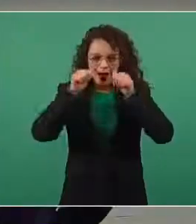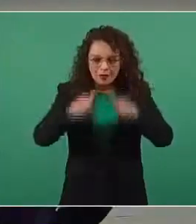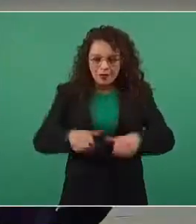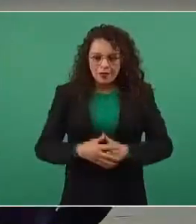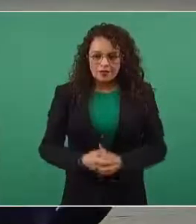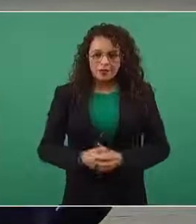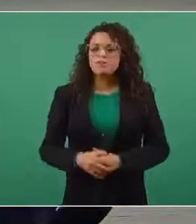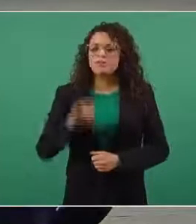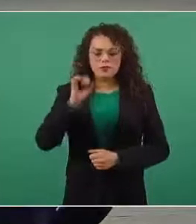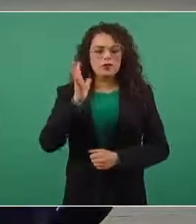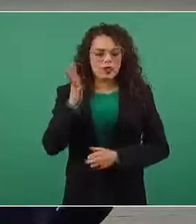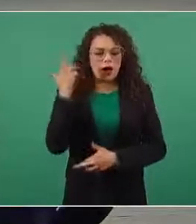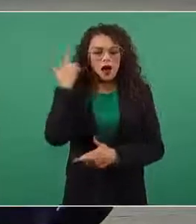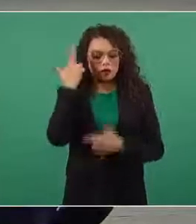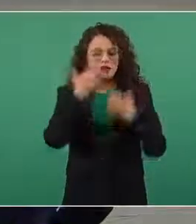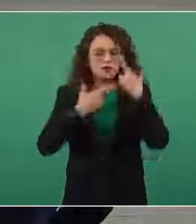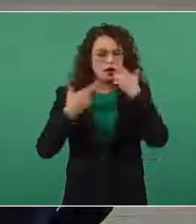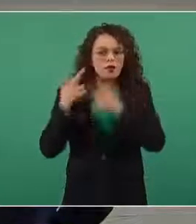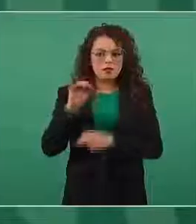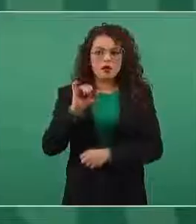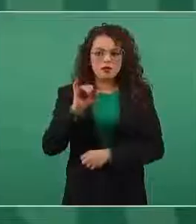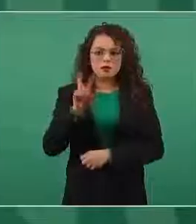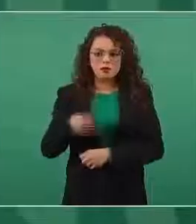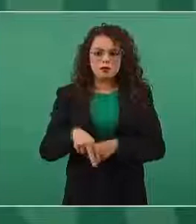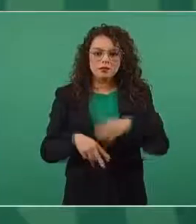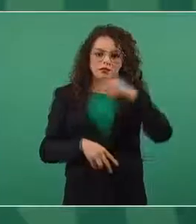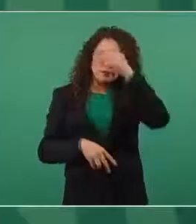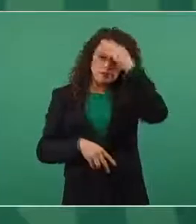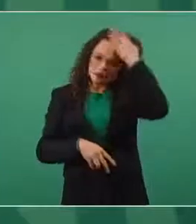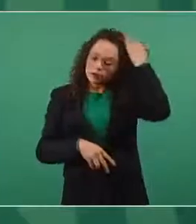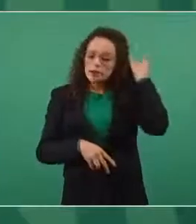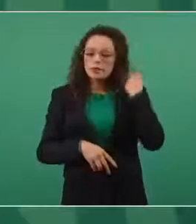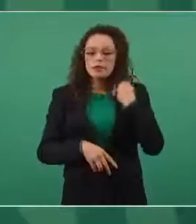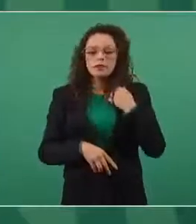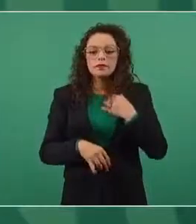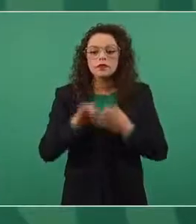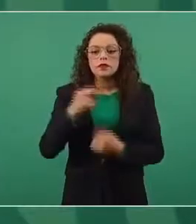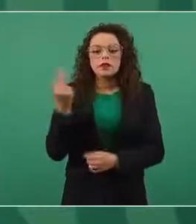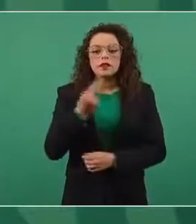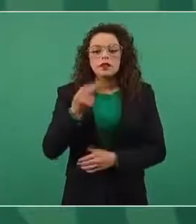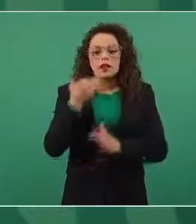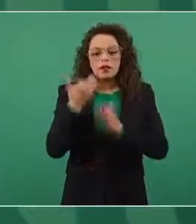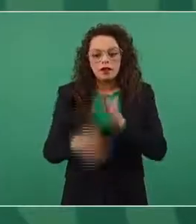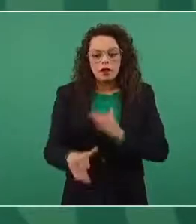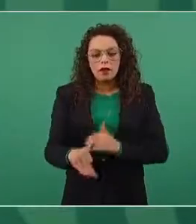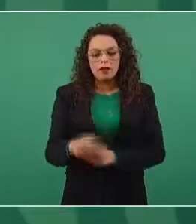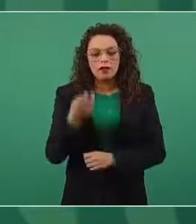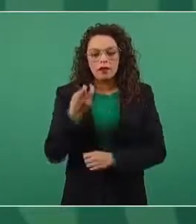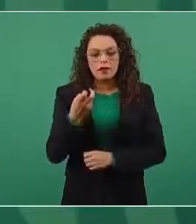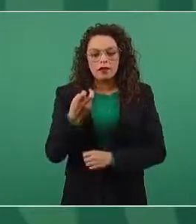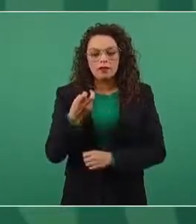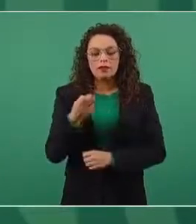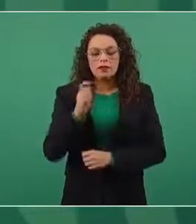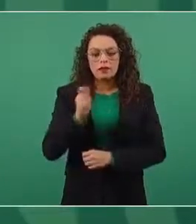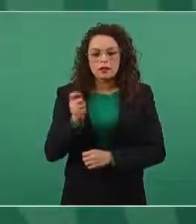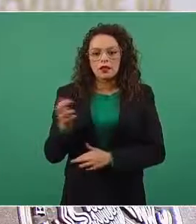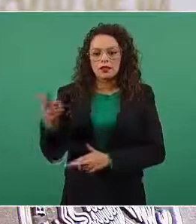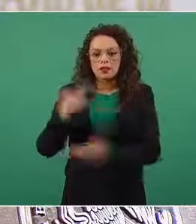estamos analizando, porque sí ya hace falta la integración presencial